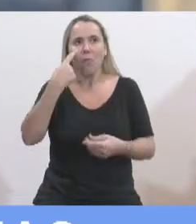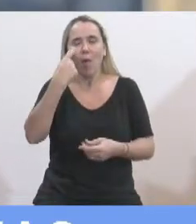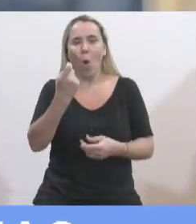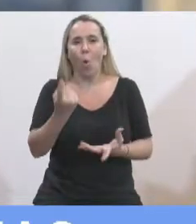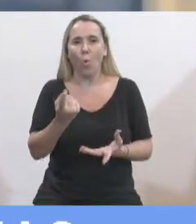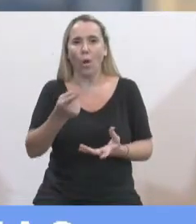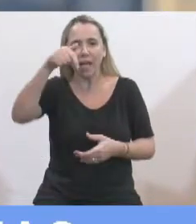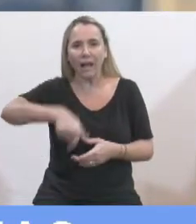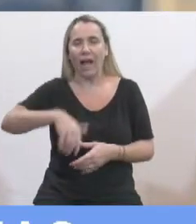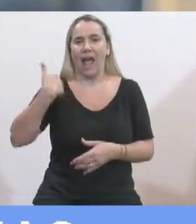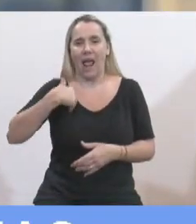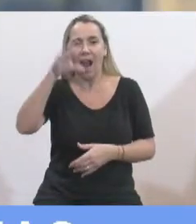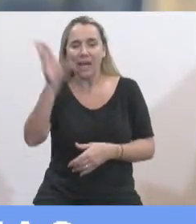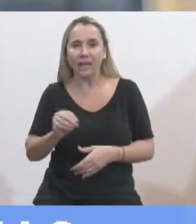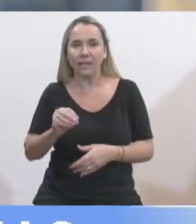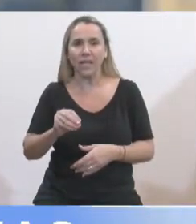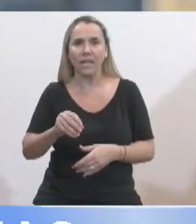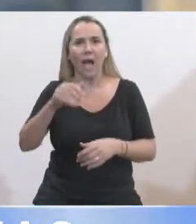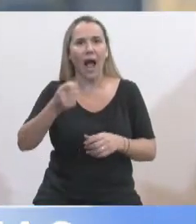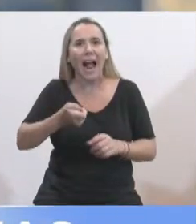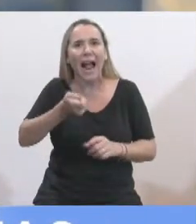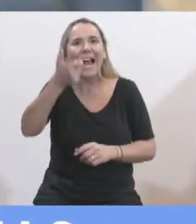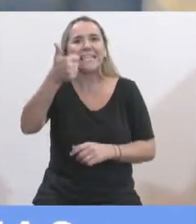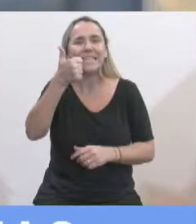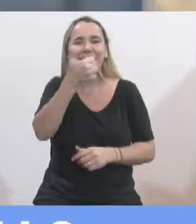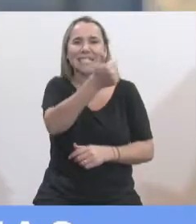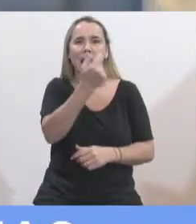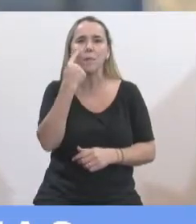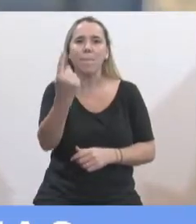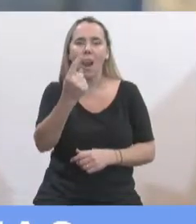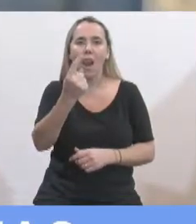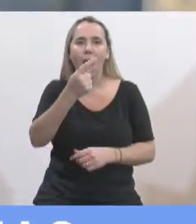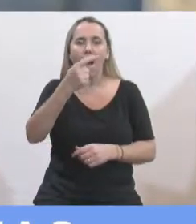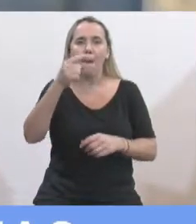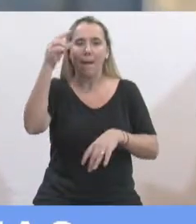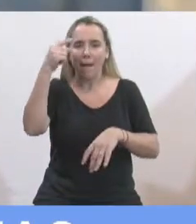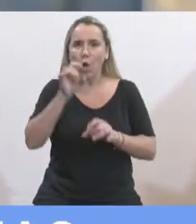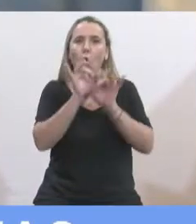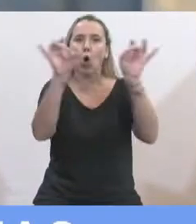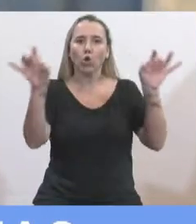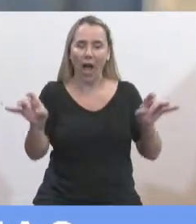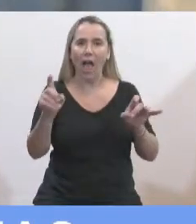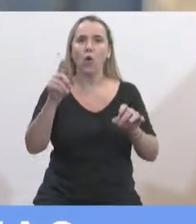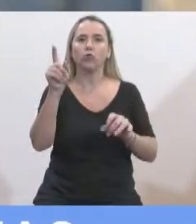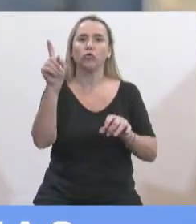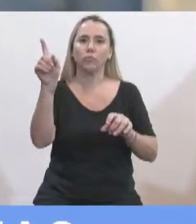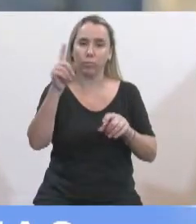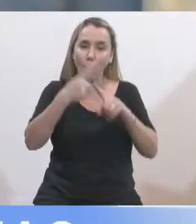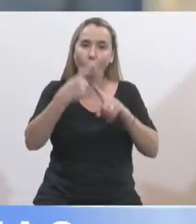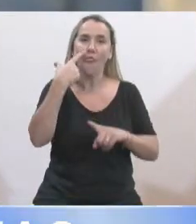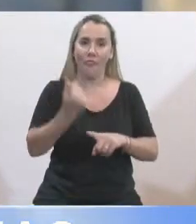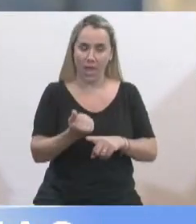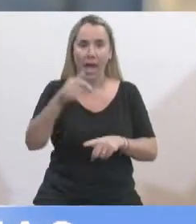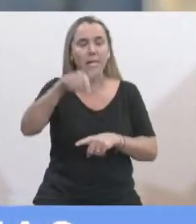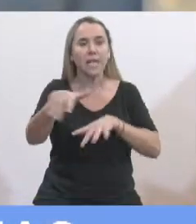también en la República Argentina con casi 6.000 casos diarios y realmente una situación altamente preocupante